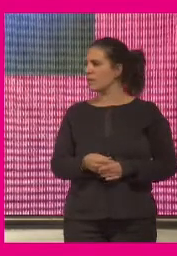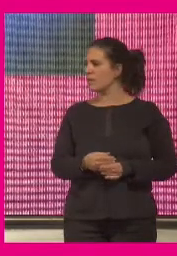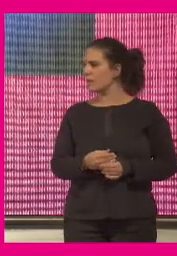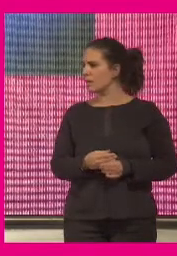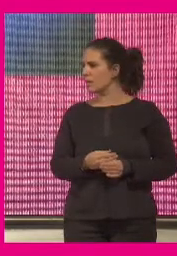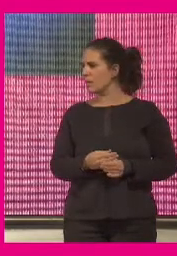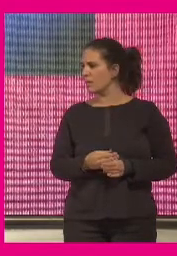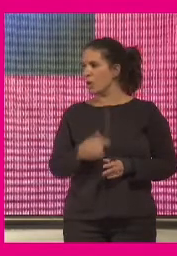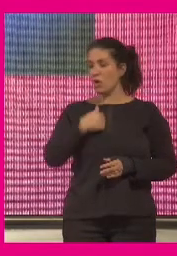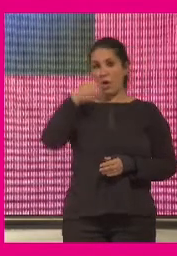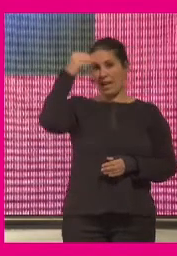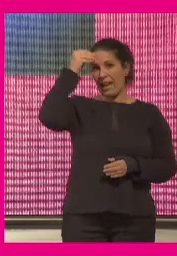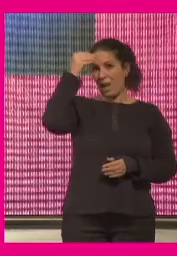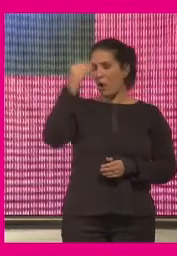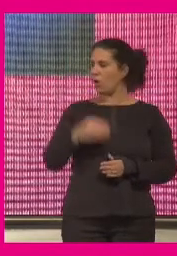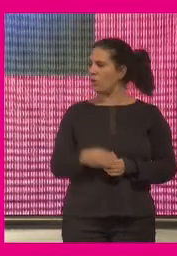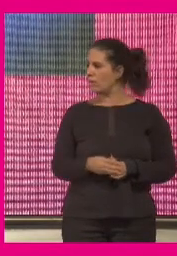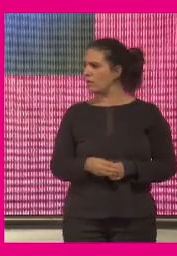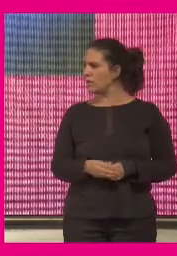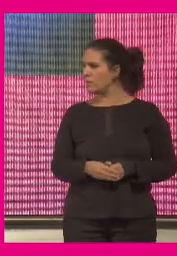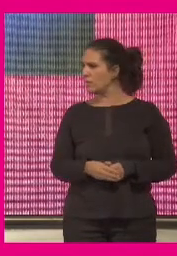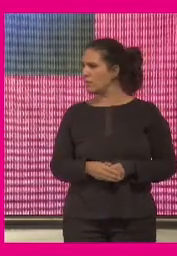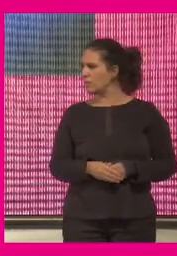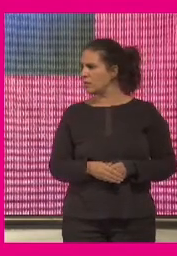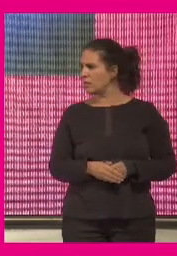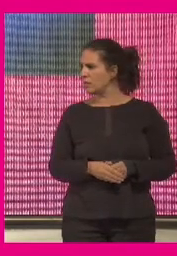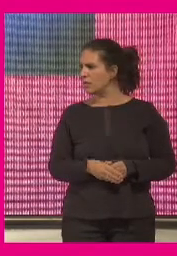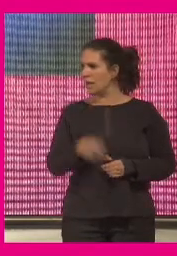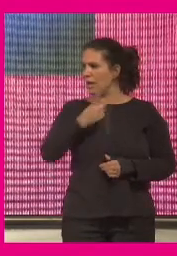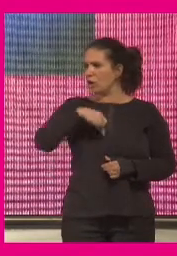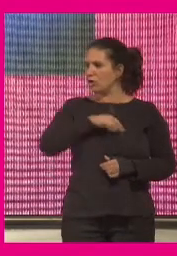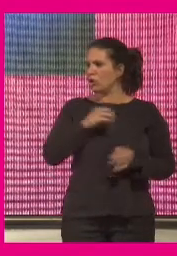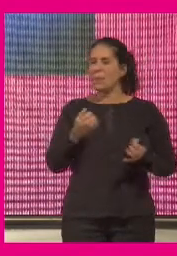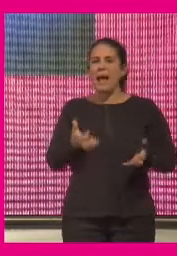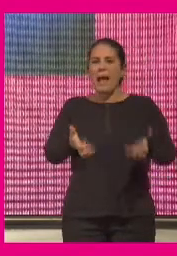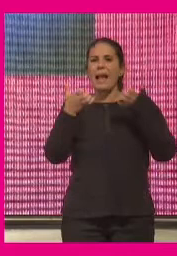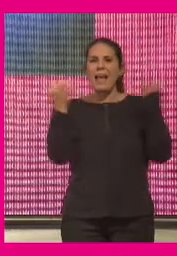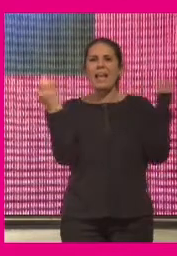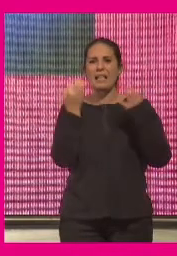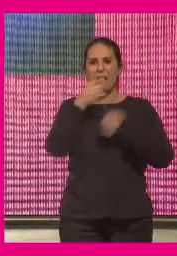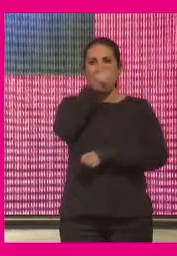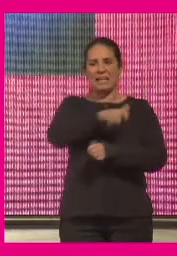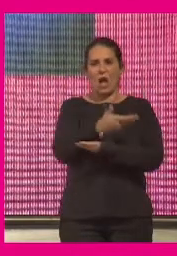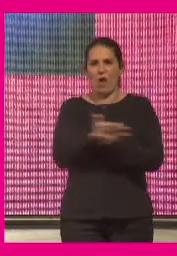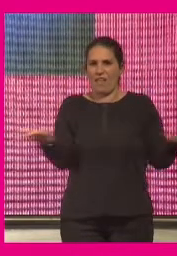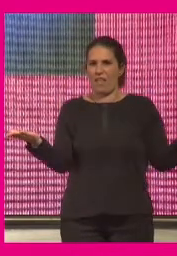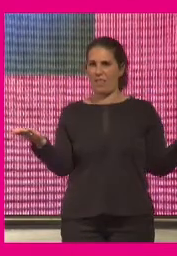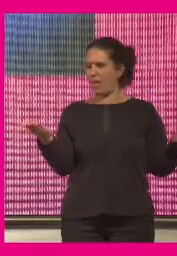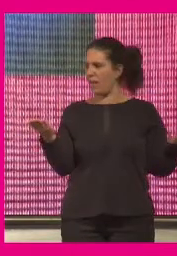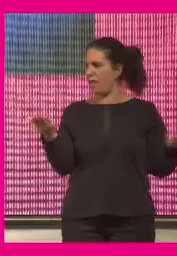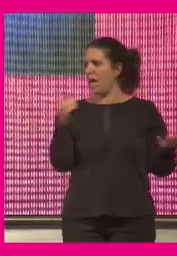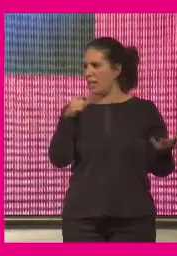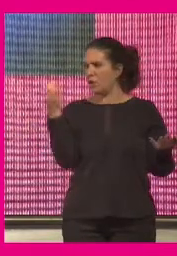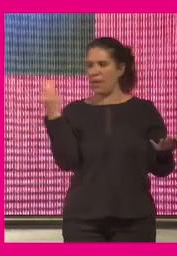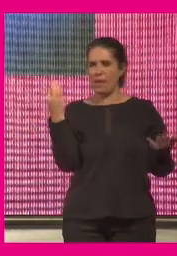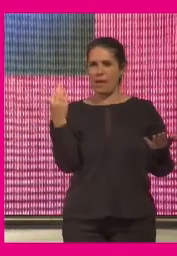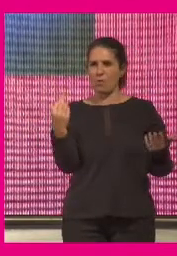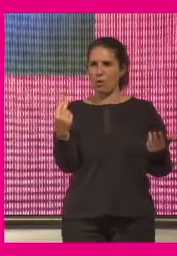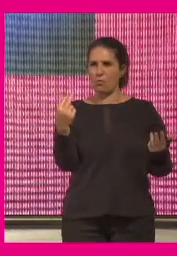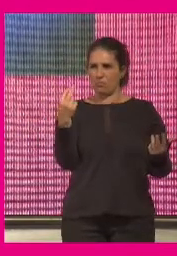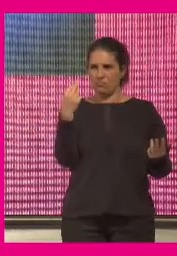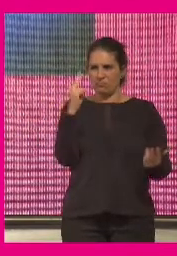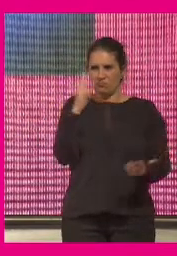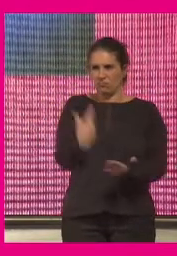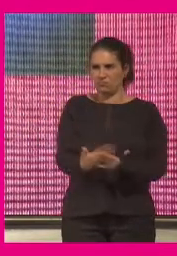creo que lo que hay que lo que hay que ganarse es la confianza de la gente que la gente vea